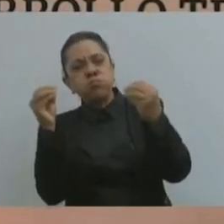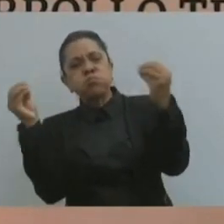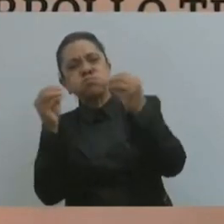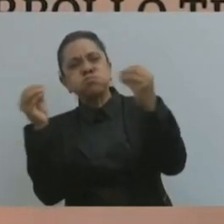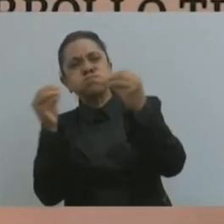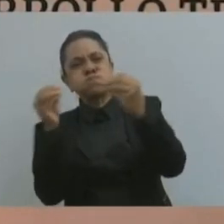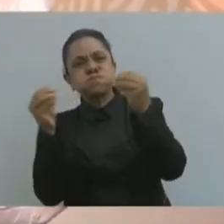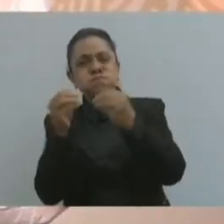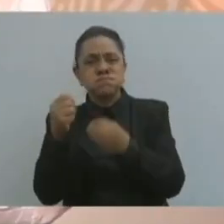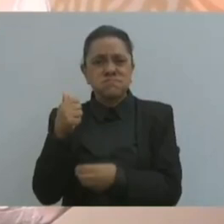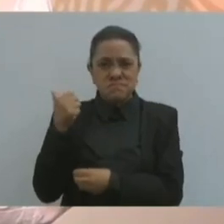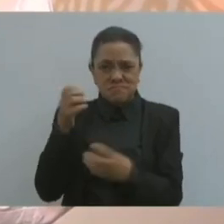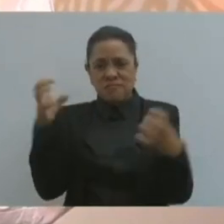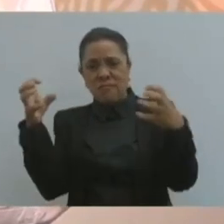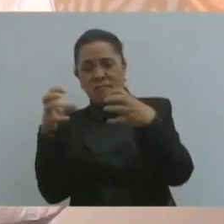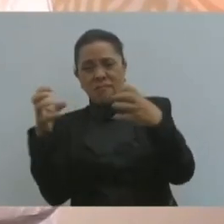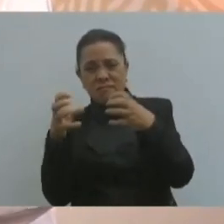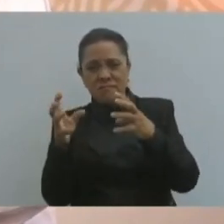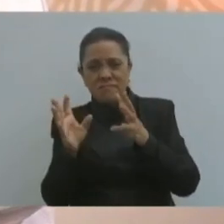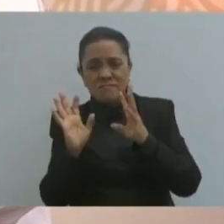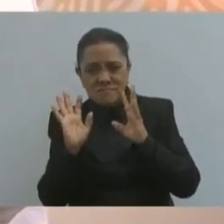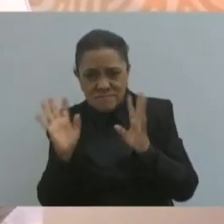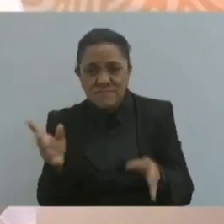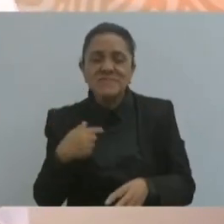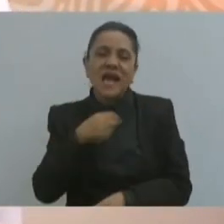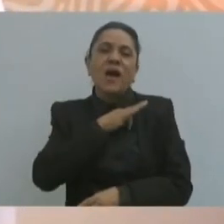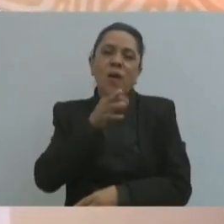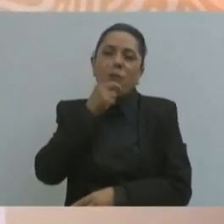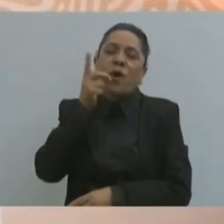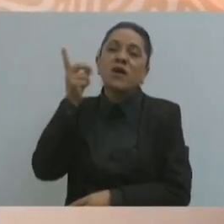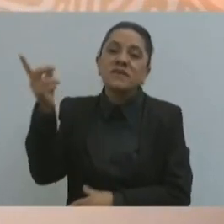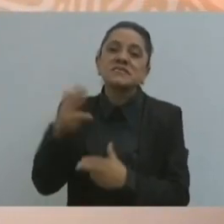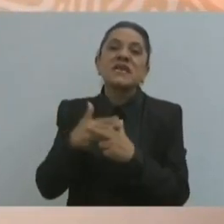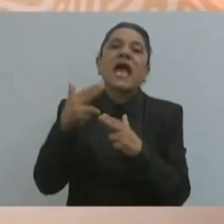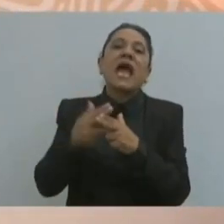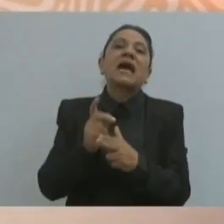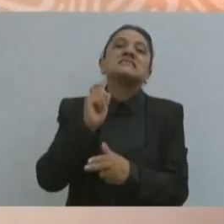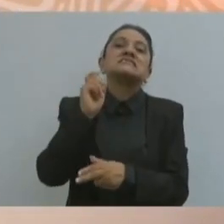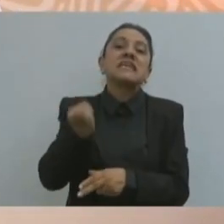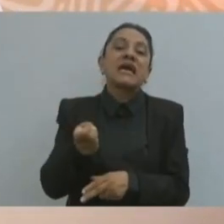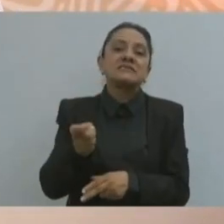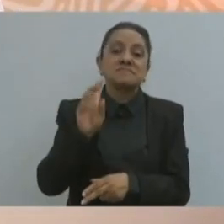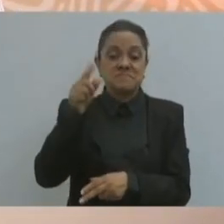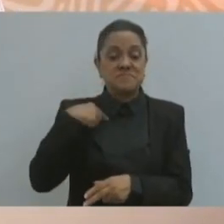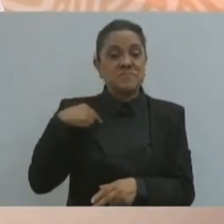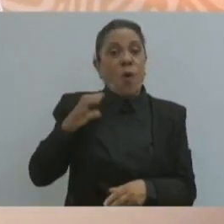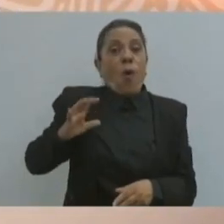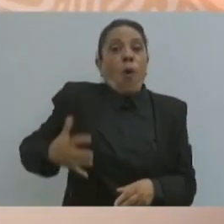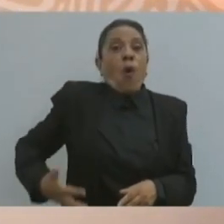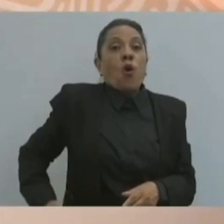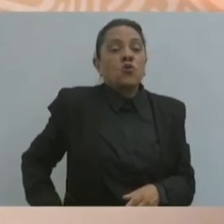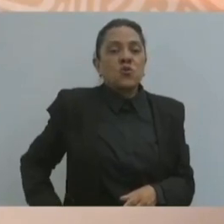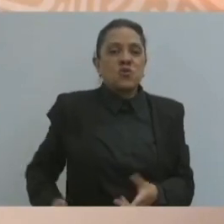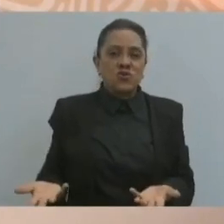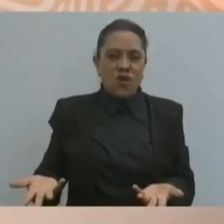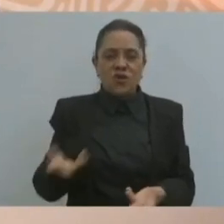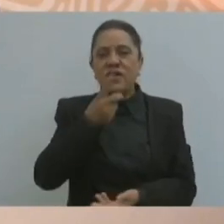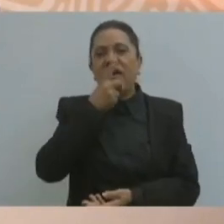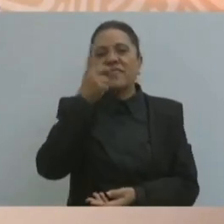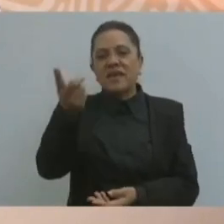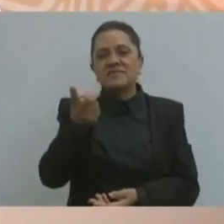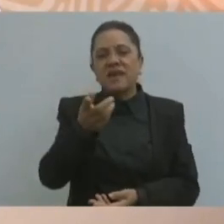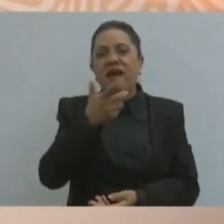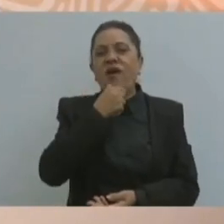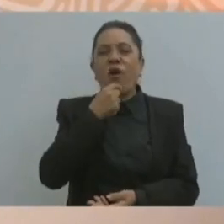Además, les puedo decir que hasta es un timbre de orgullo, decía un liberal.